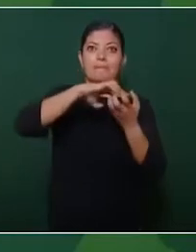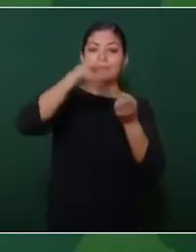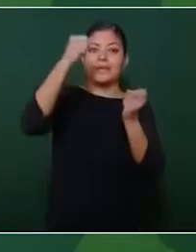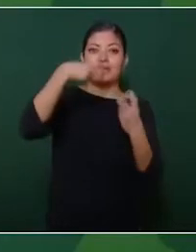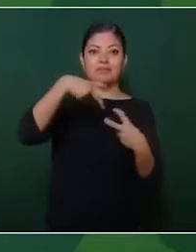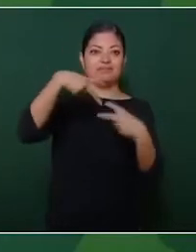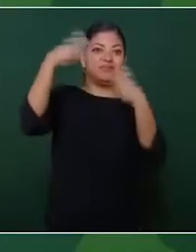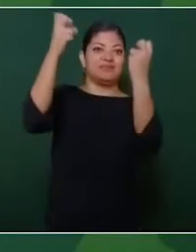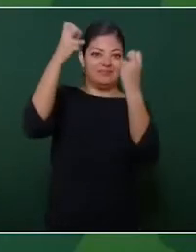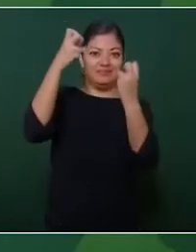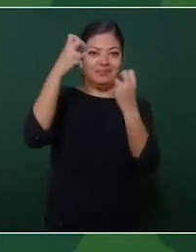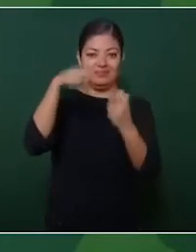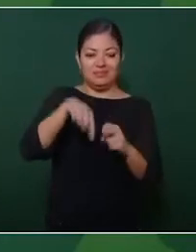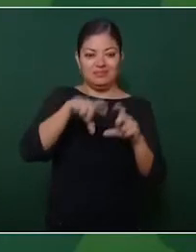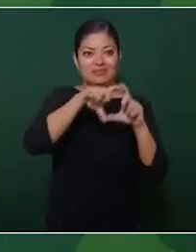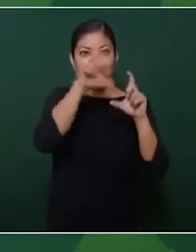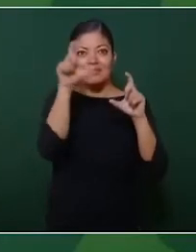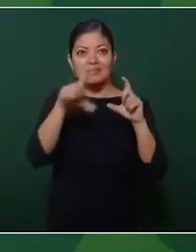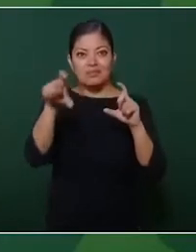gran zarpazo…